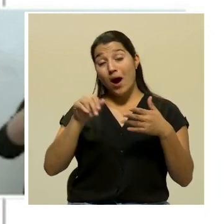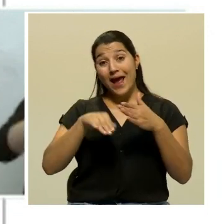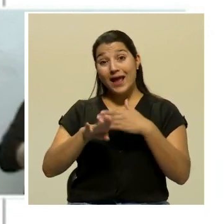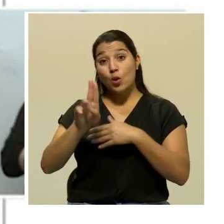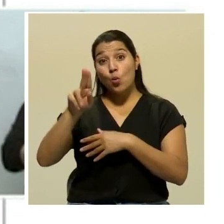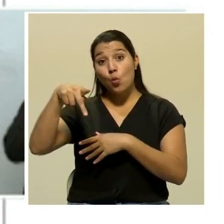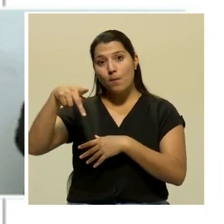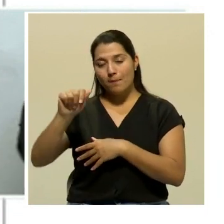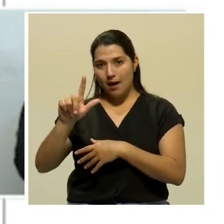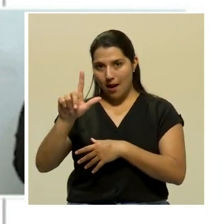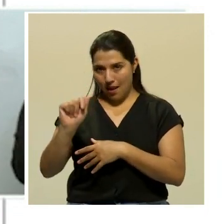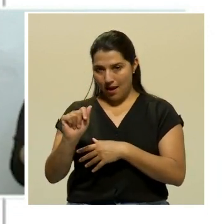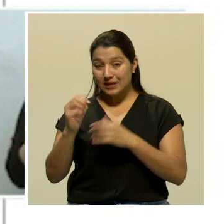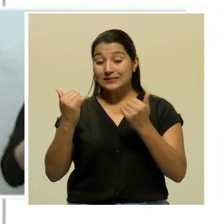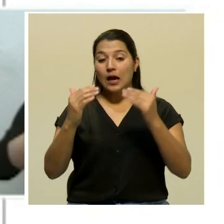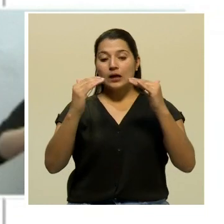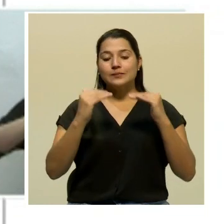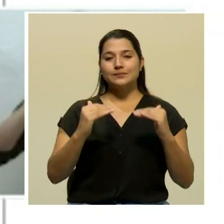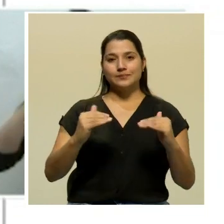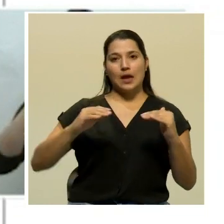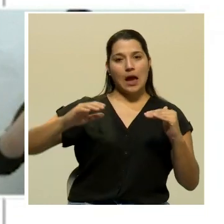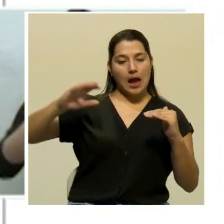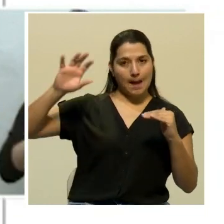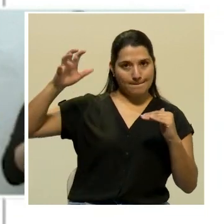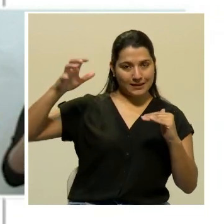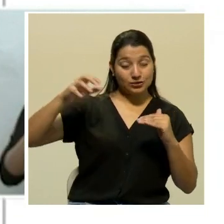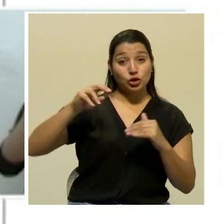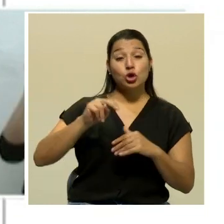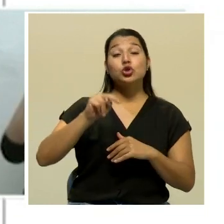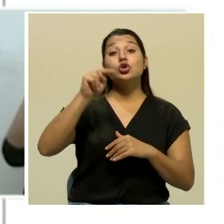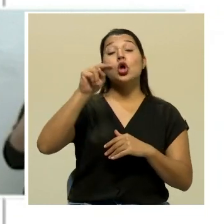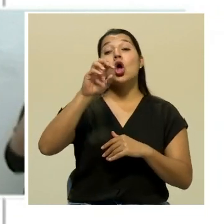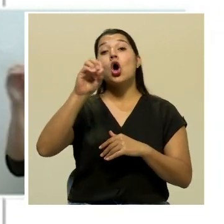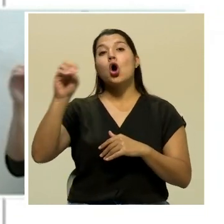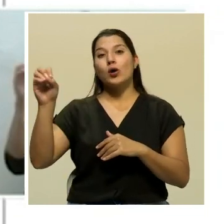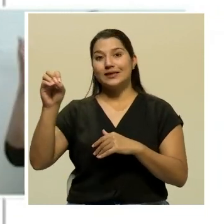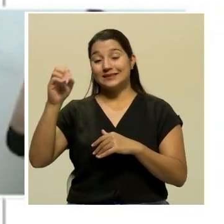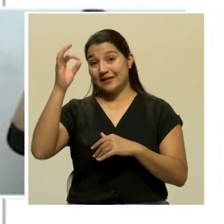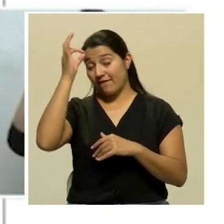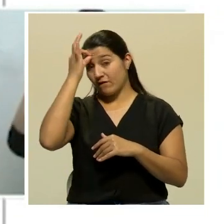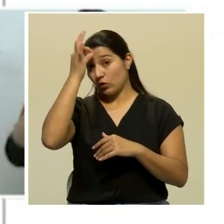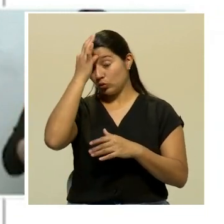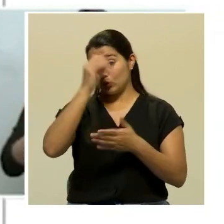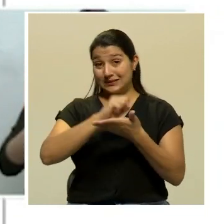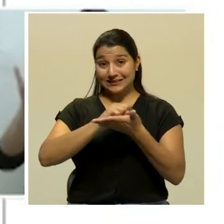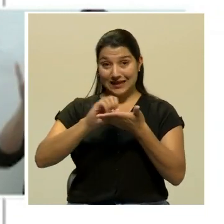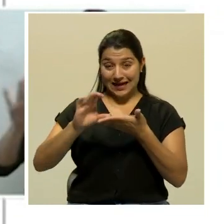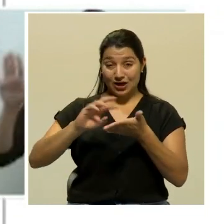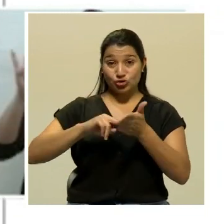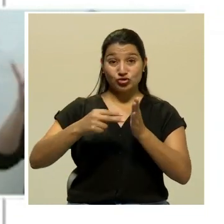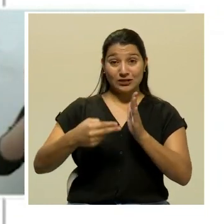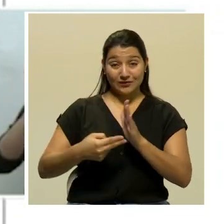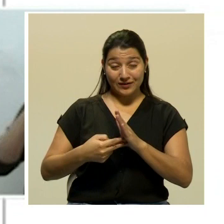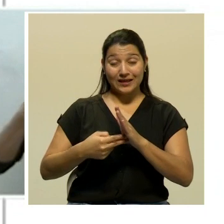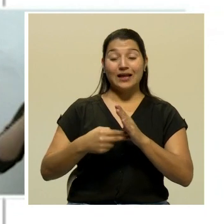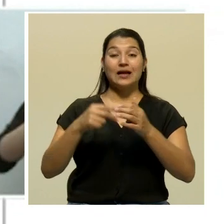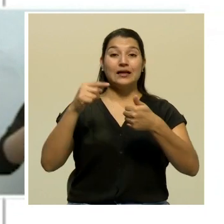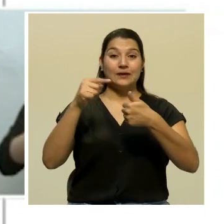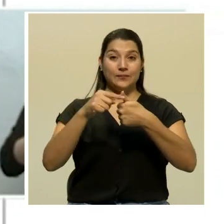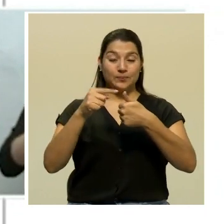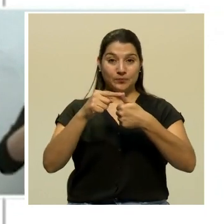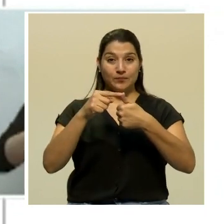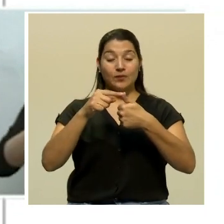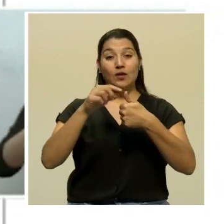pasa a alerta amarilla. Para el sector noroeste de La Fortuna de San Carlos, que corresponde a las comunidades